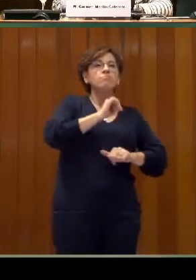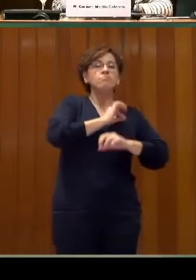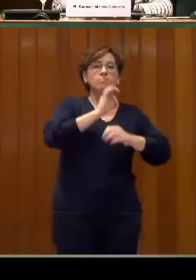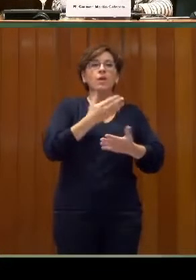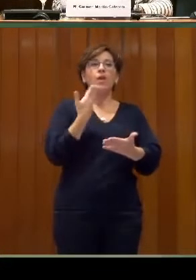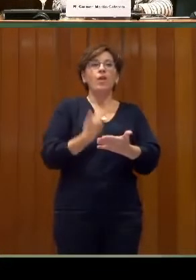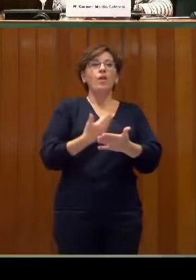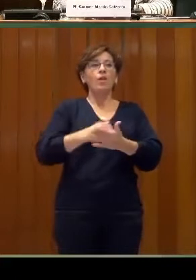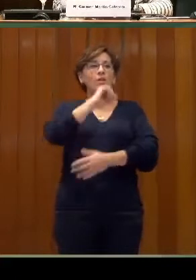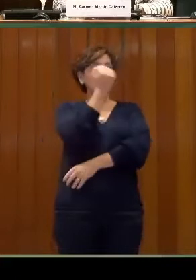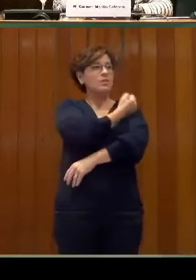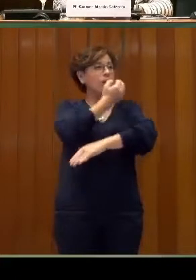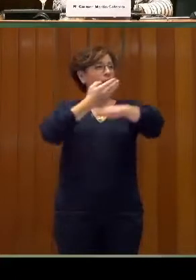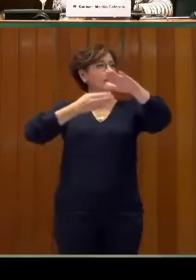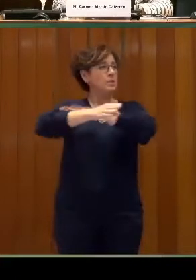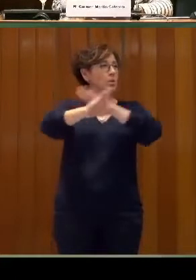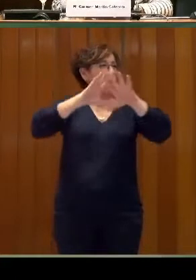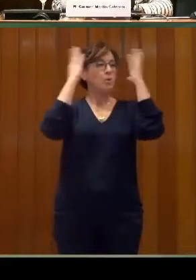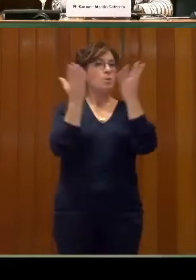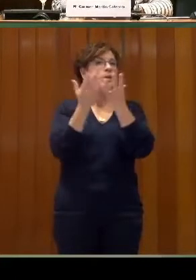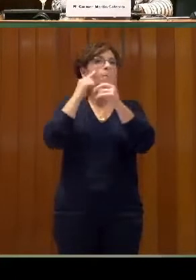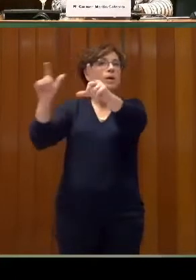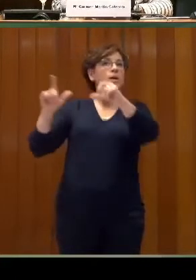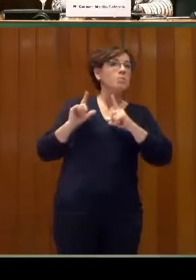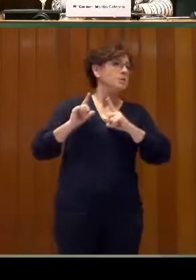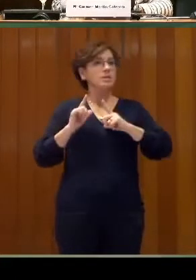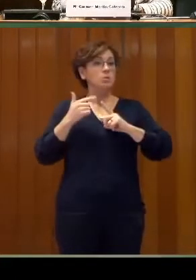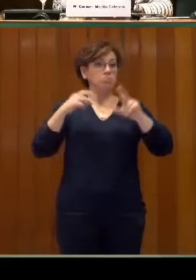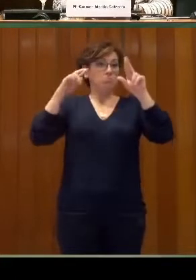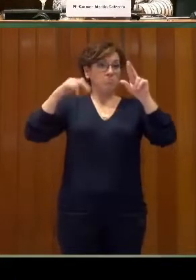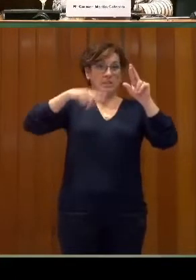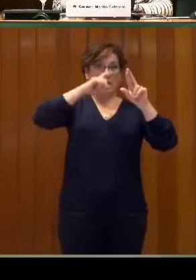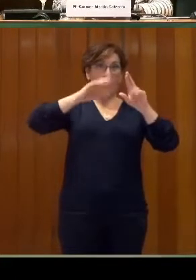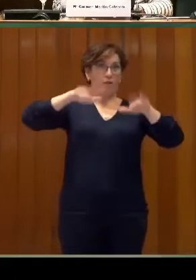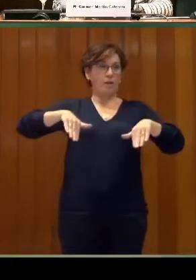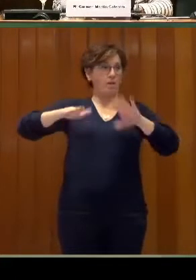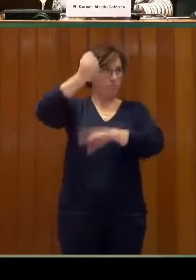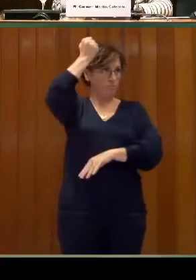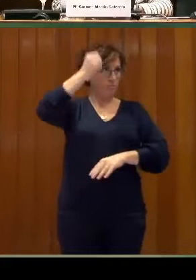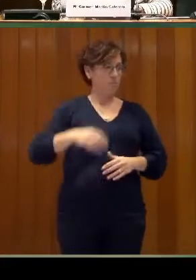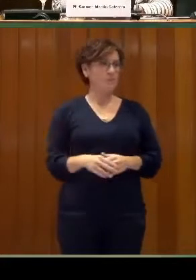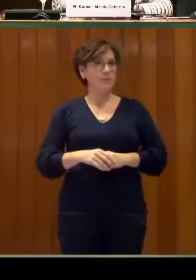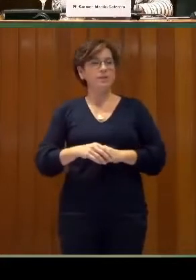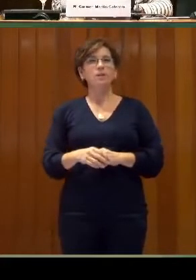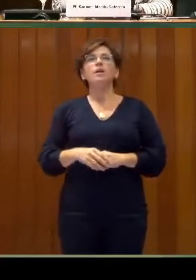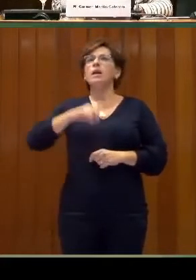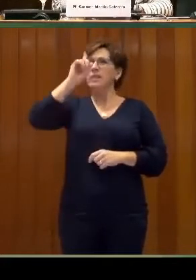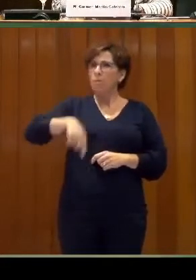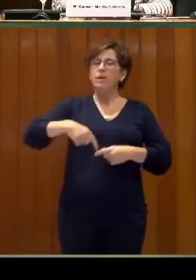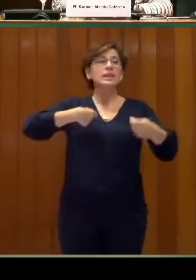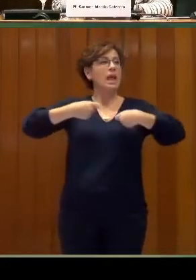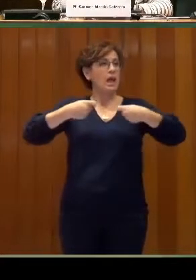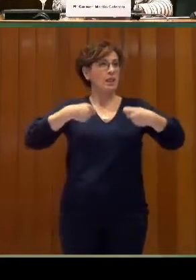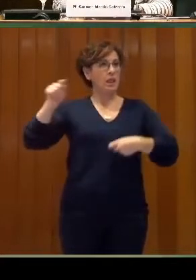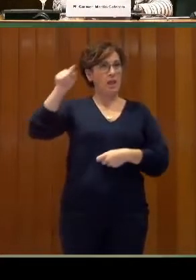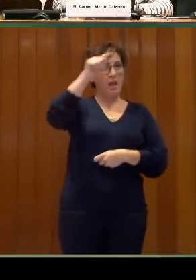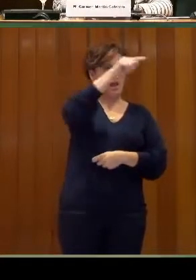accesibilidad universal, esperamos que para fin de este año. Y también tenemos un proyecto para nuestras tiendas, que